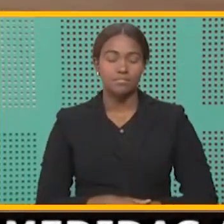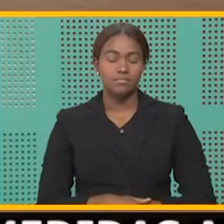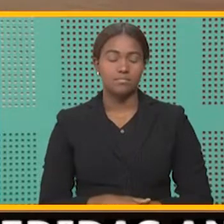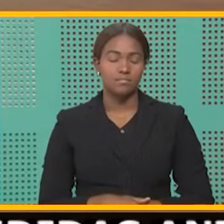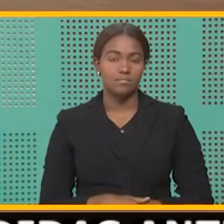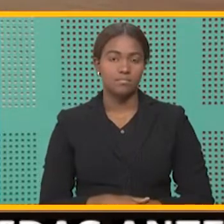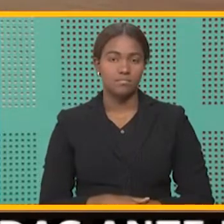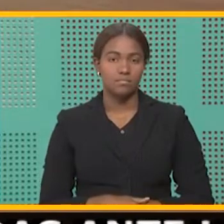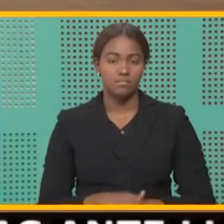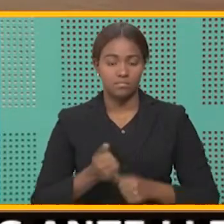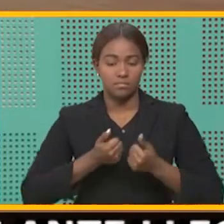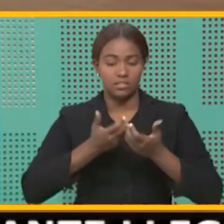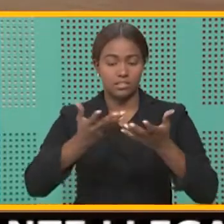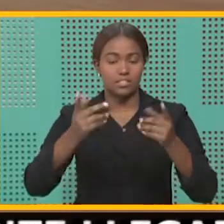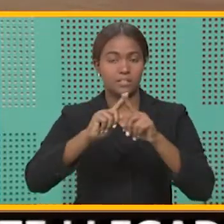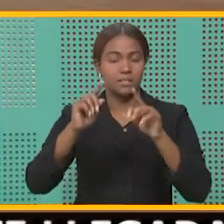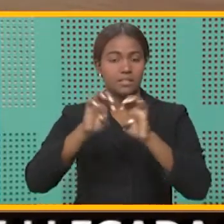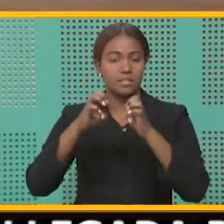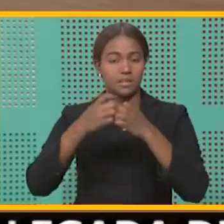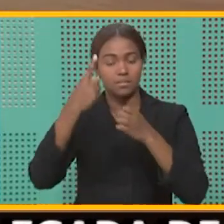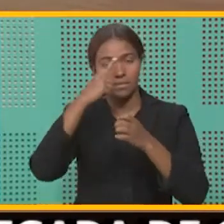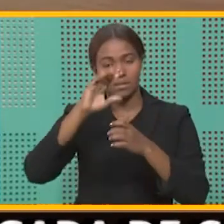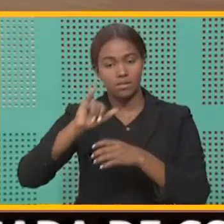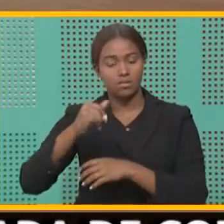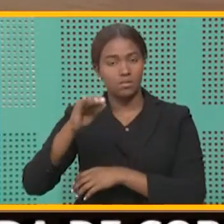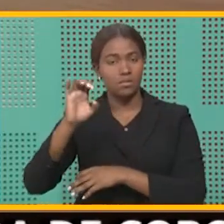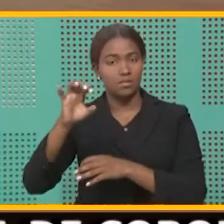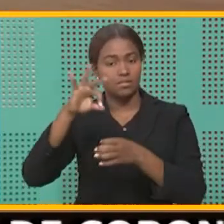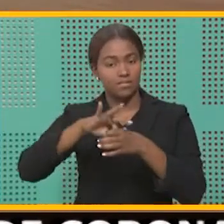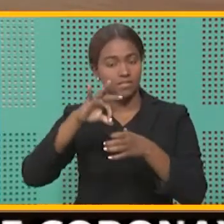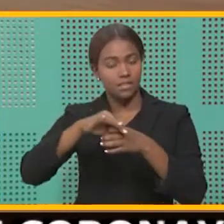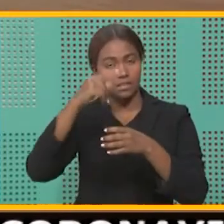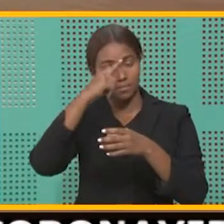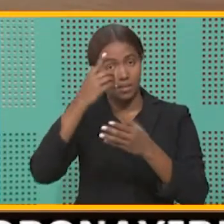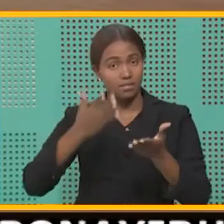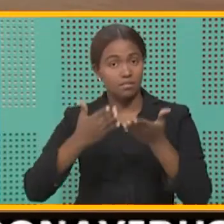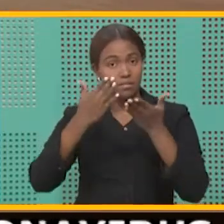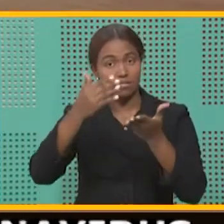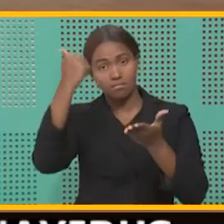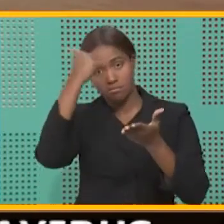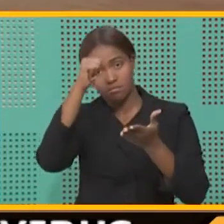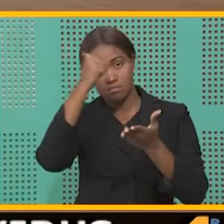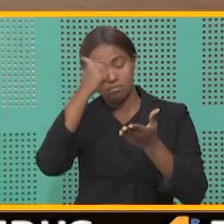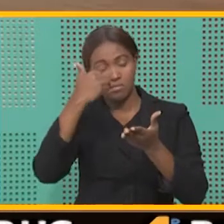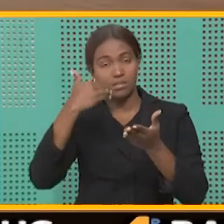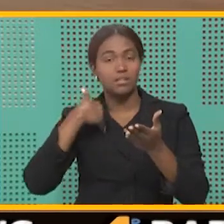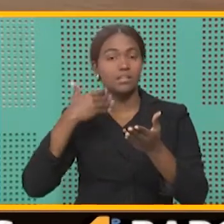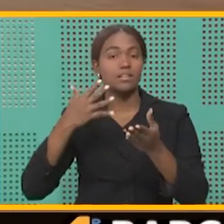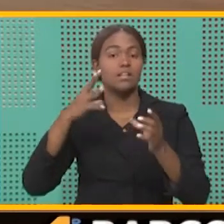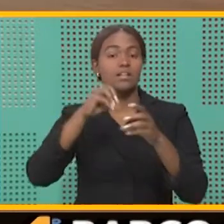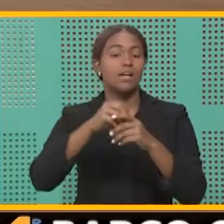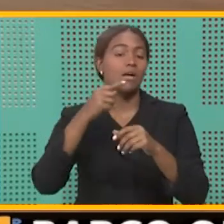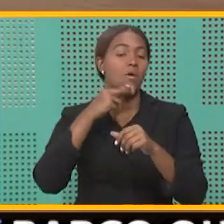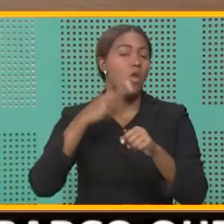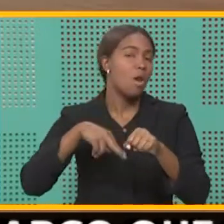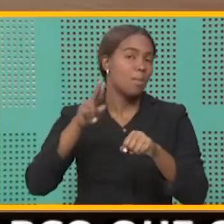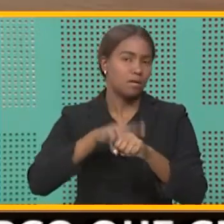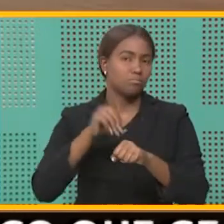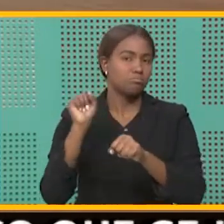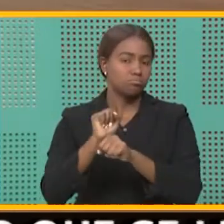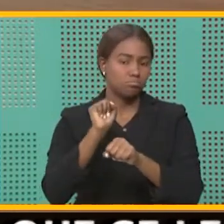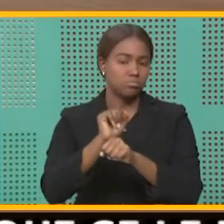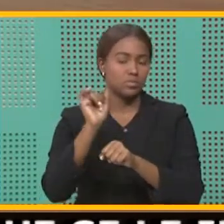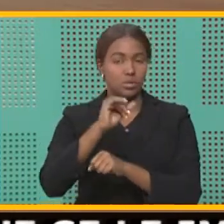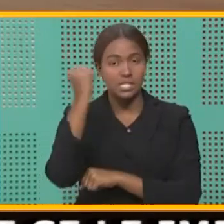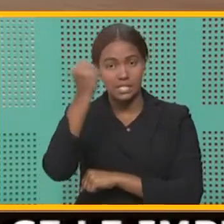La distribución de los equipos de la Junta Central Electoral para las elecciones del domingo transcurre con normalidad y este